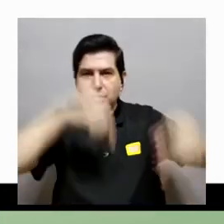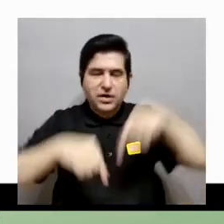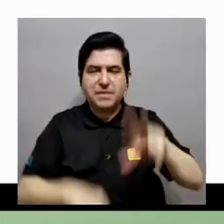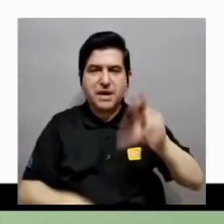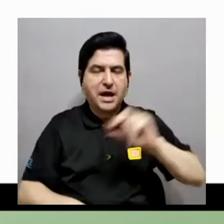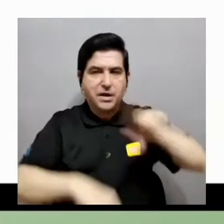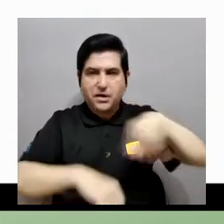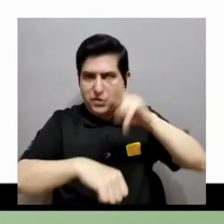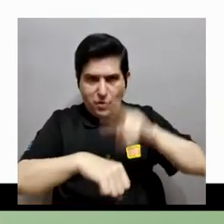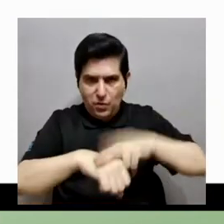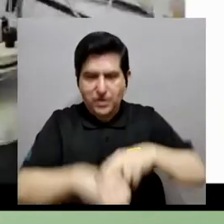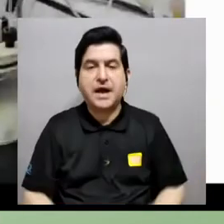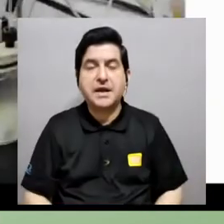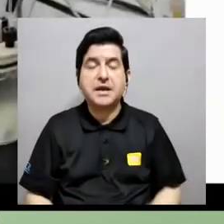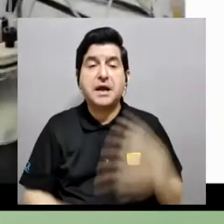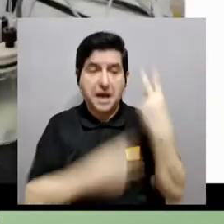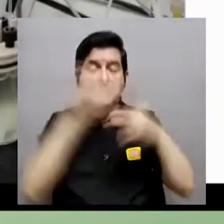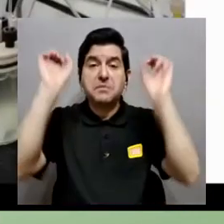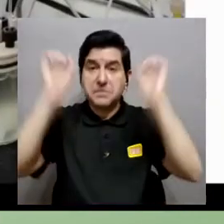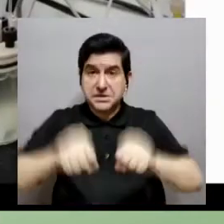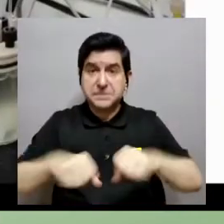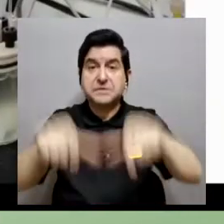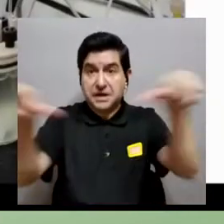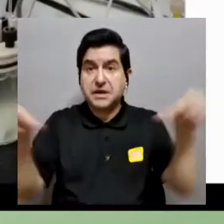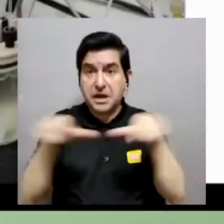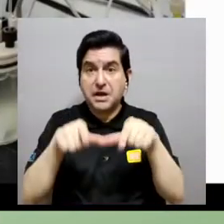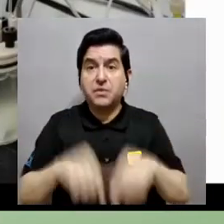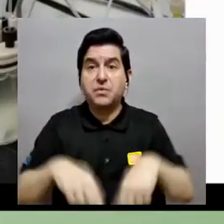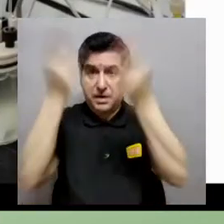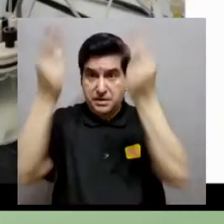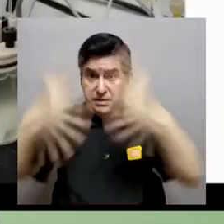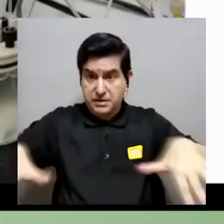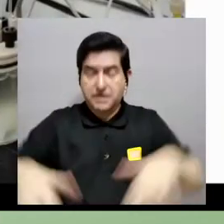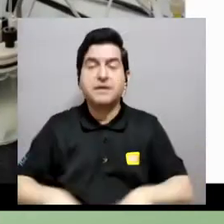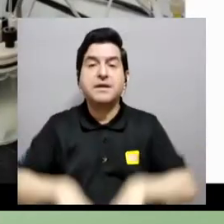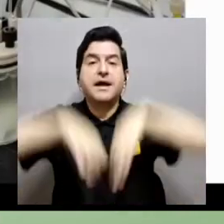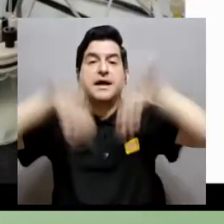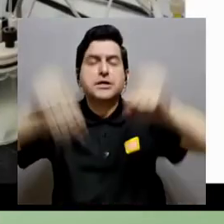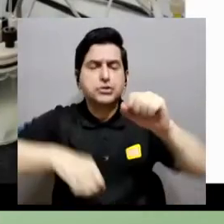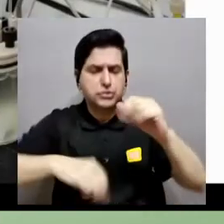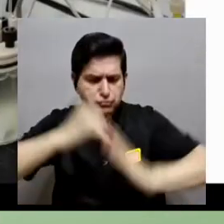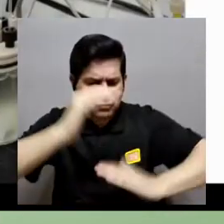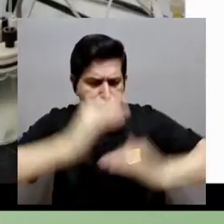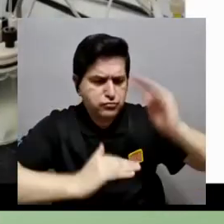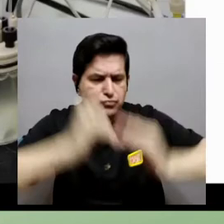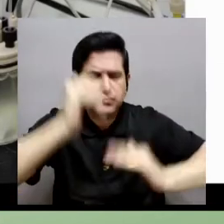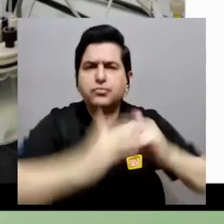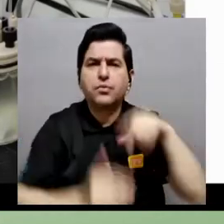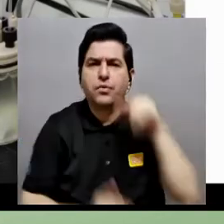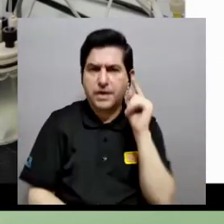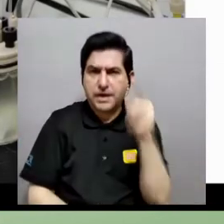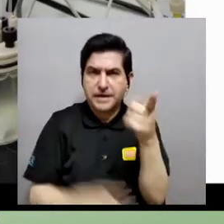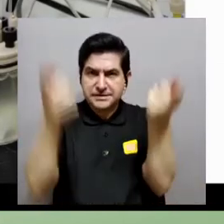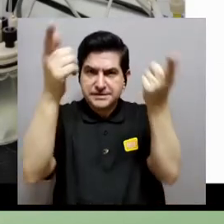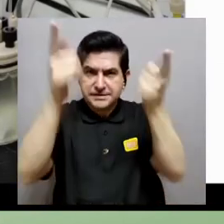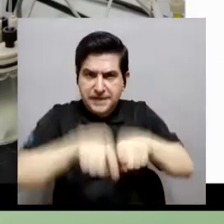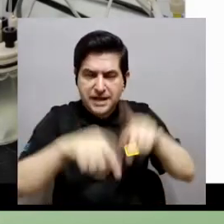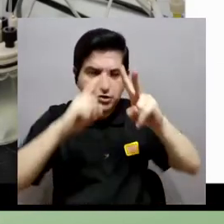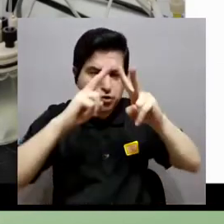Escuela de Química que pueden visitar el sitio web ahí y estos son los sistemas que estamos construyendo donde estamos